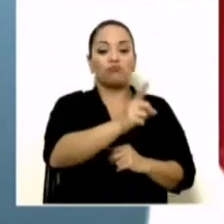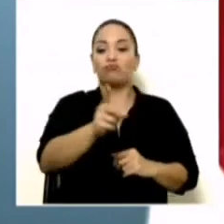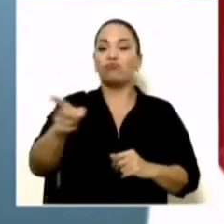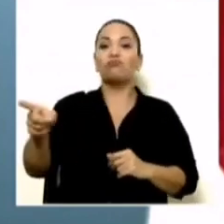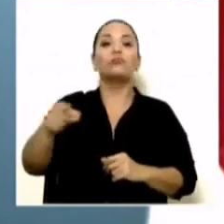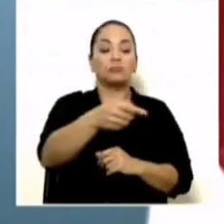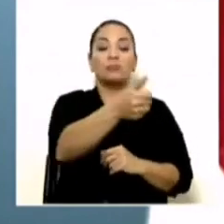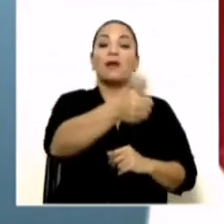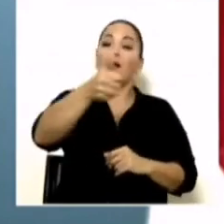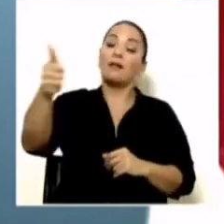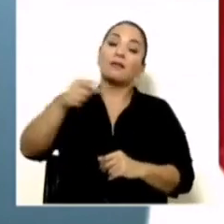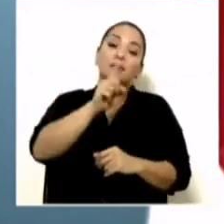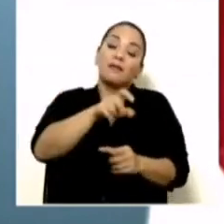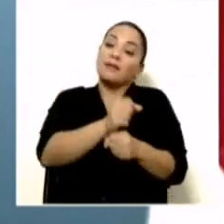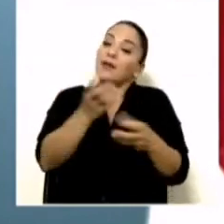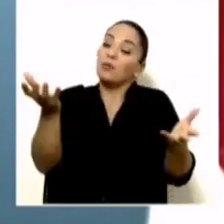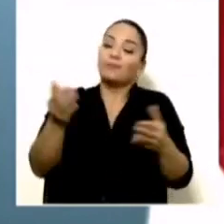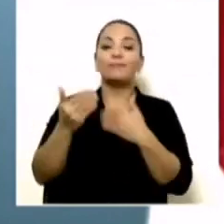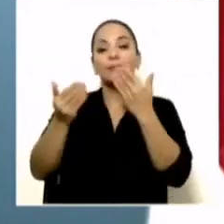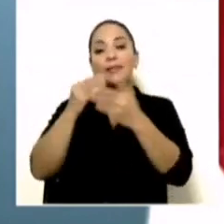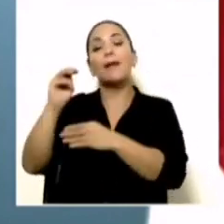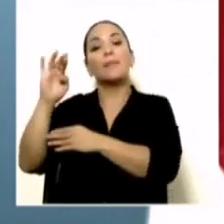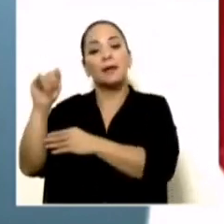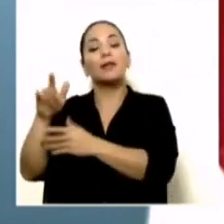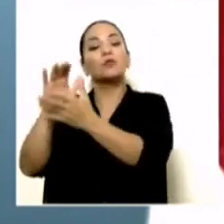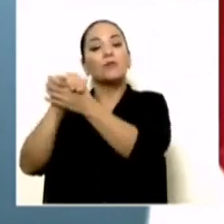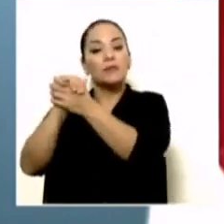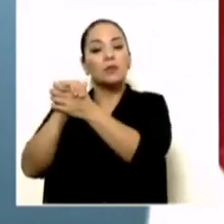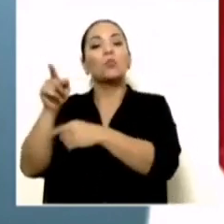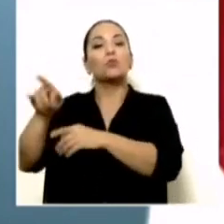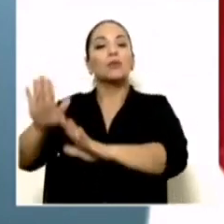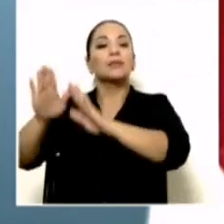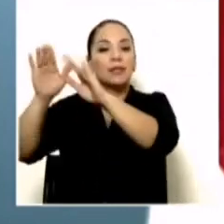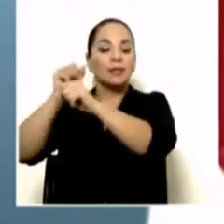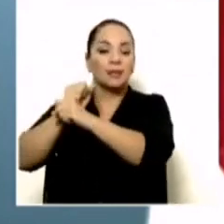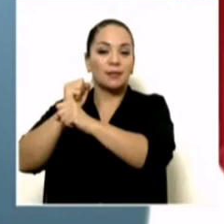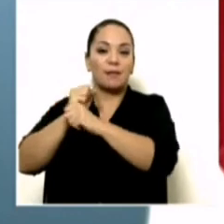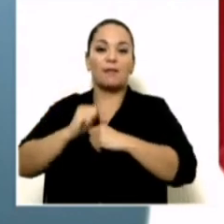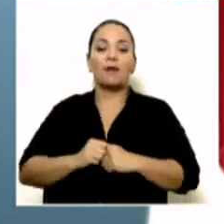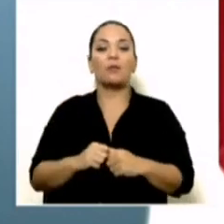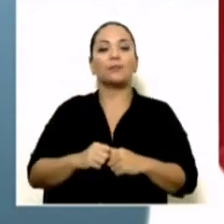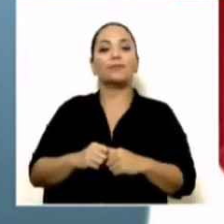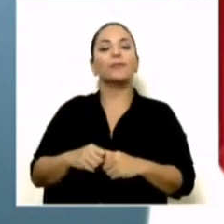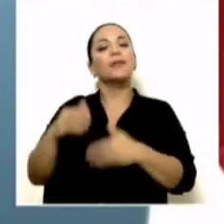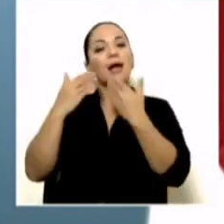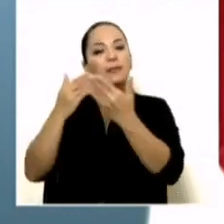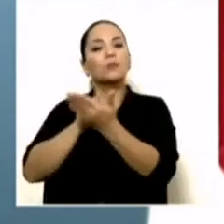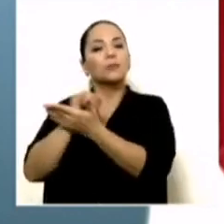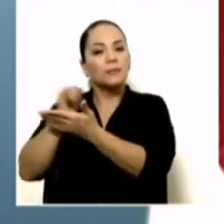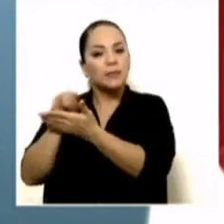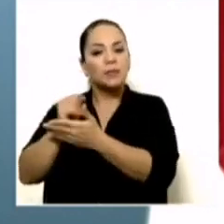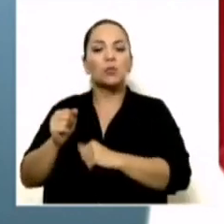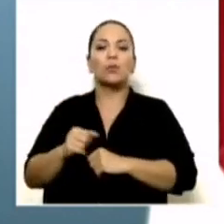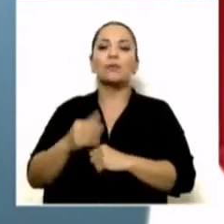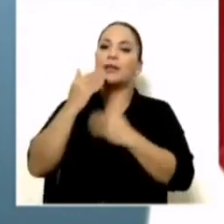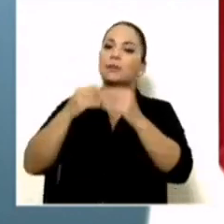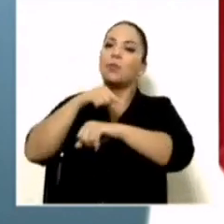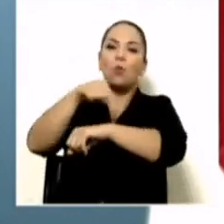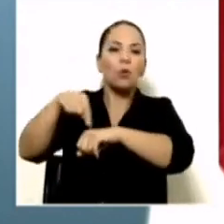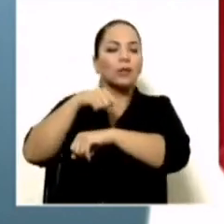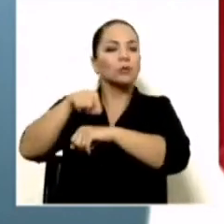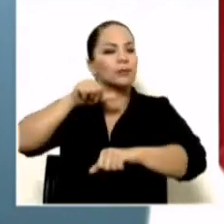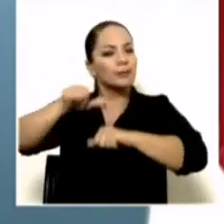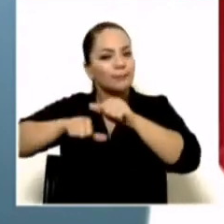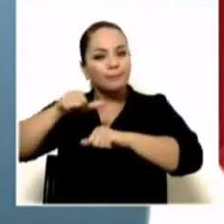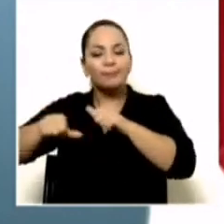nombrado. Muchísimas gracias, doña Marta. La felicito por el excelente trabajo, la investigación, las horas interminables